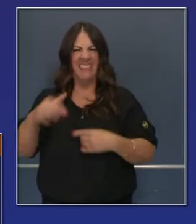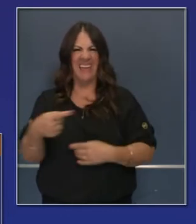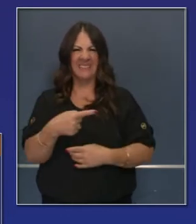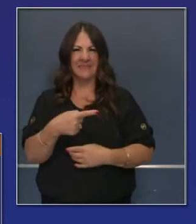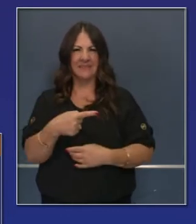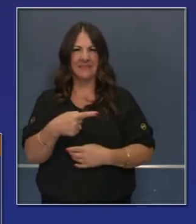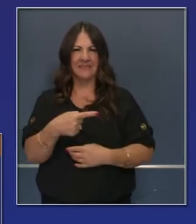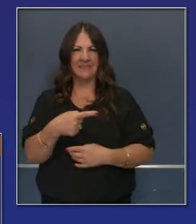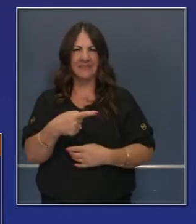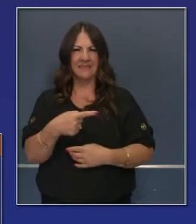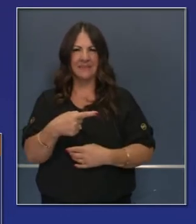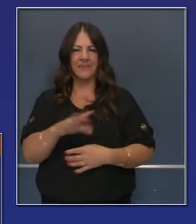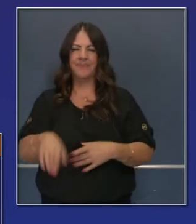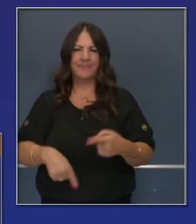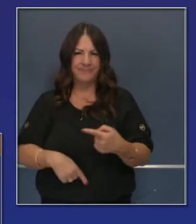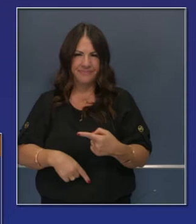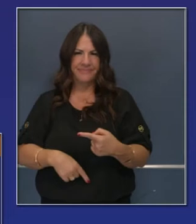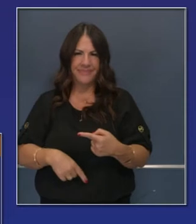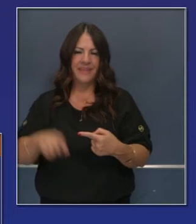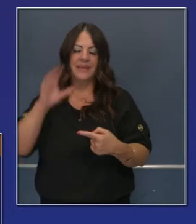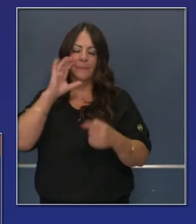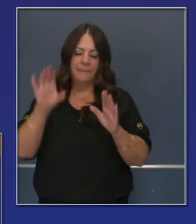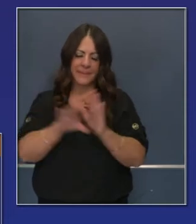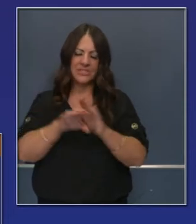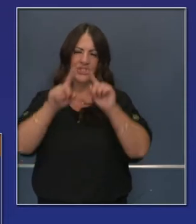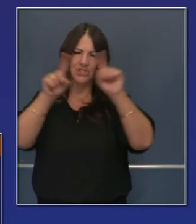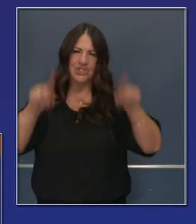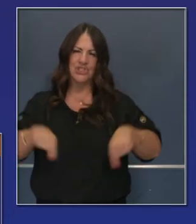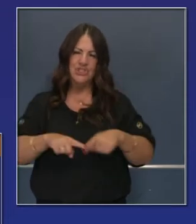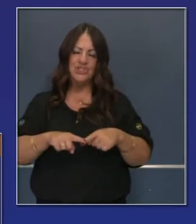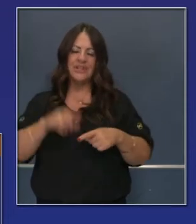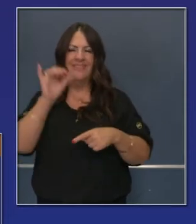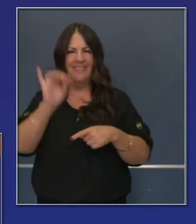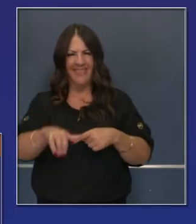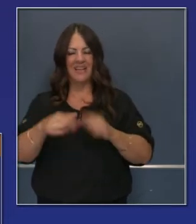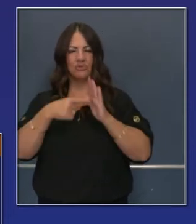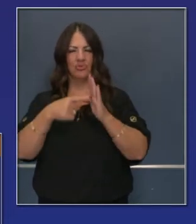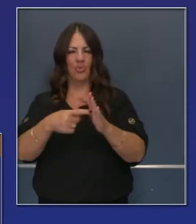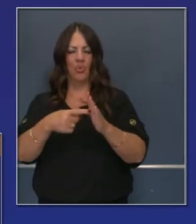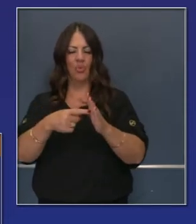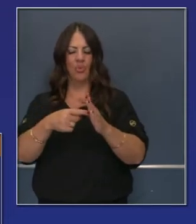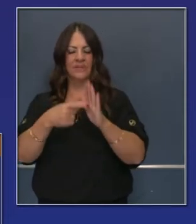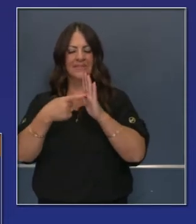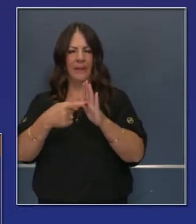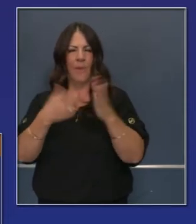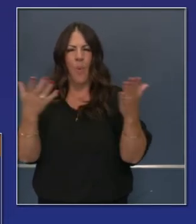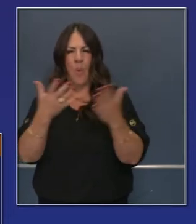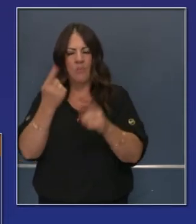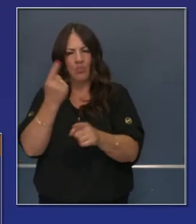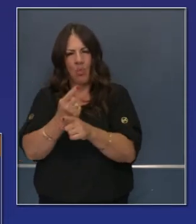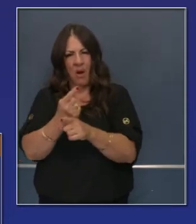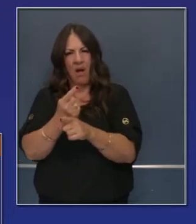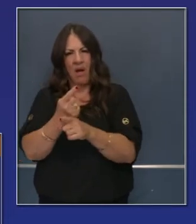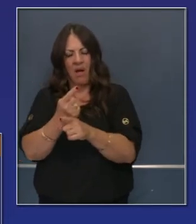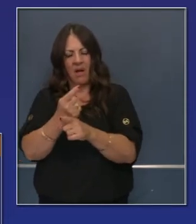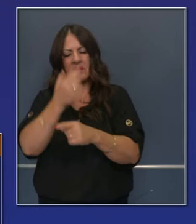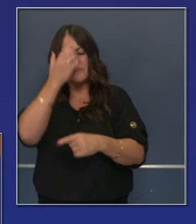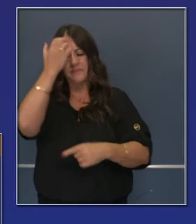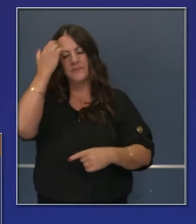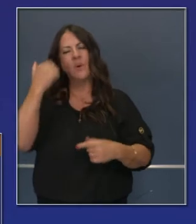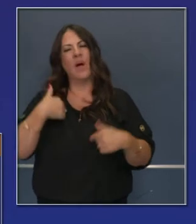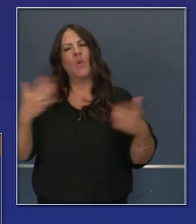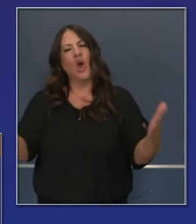modo que tuvimos que poner esta transparencia allí porque muchos de nosotros hemos visto a familiares y amigos, tal vez en el espejo también,